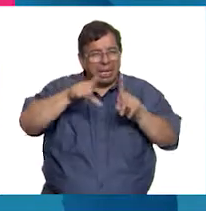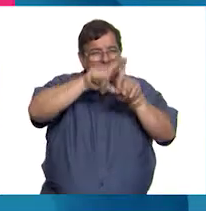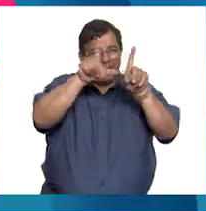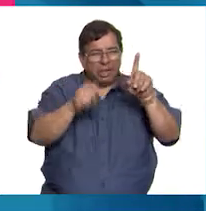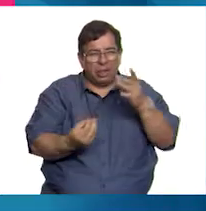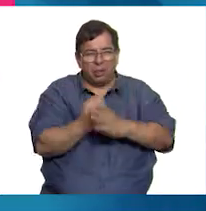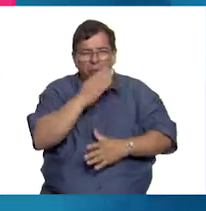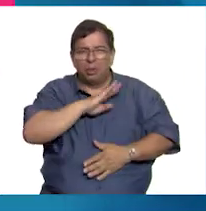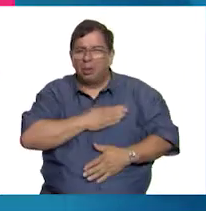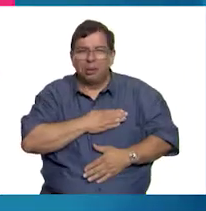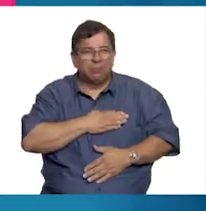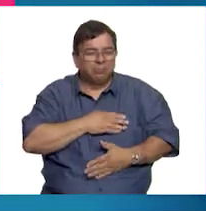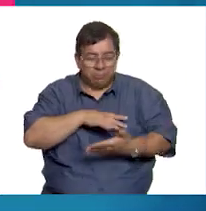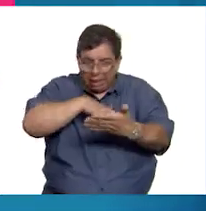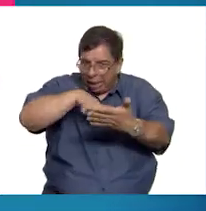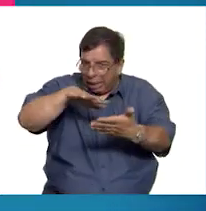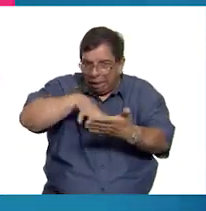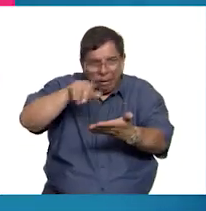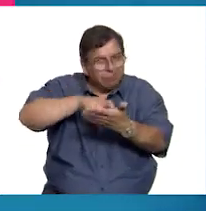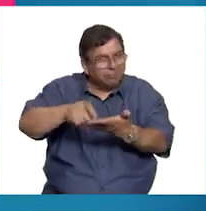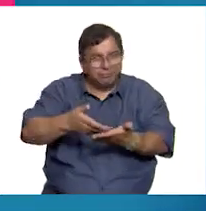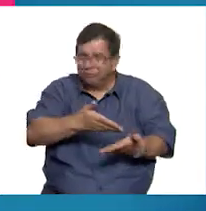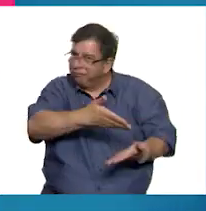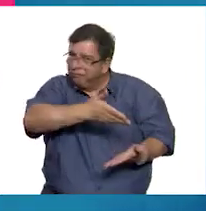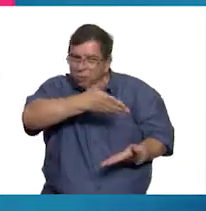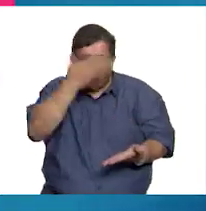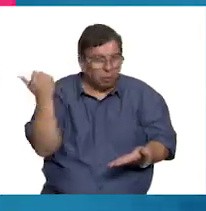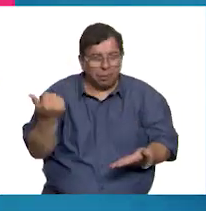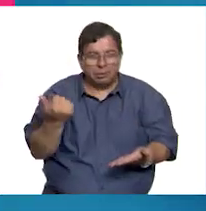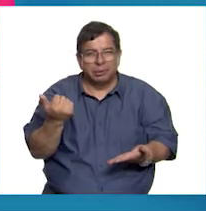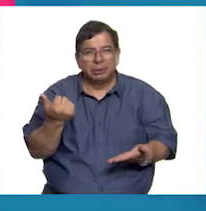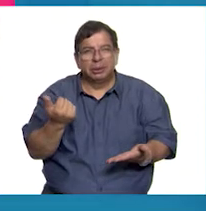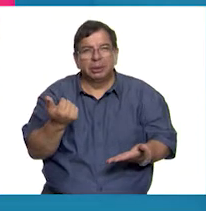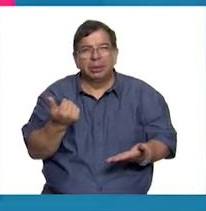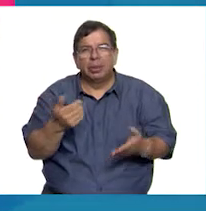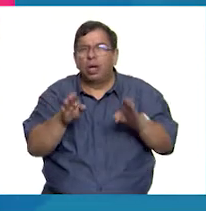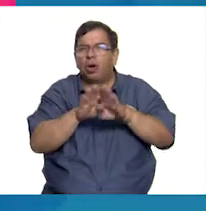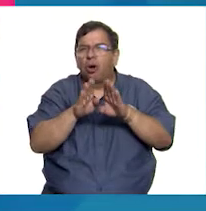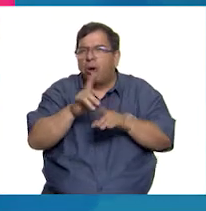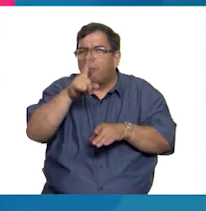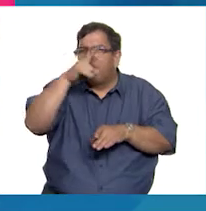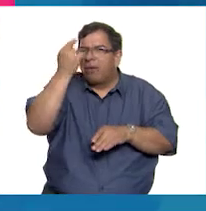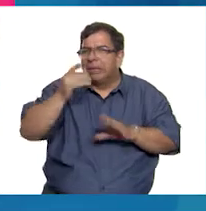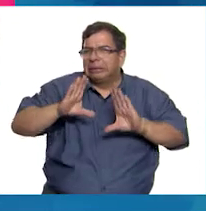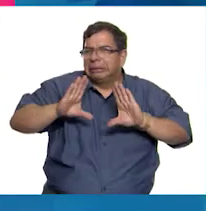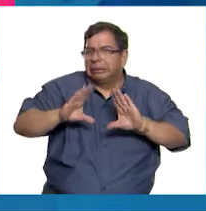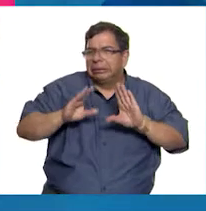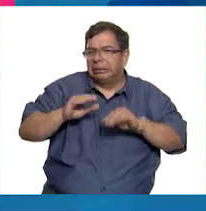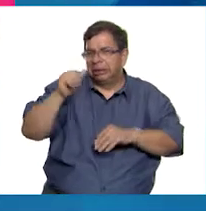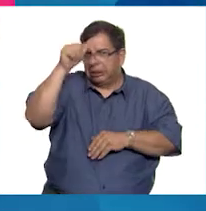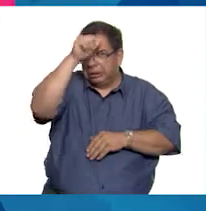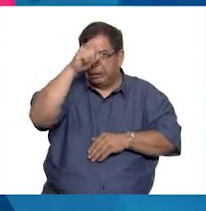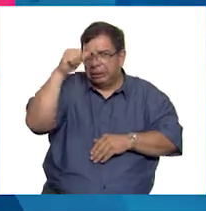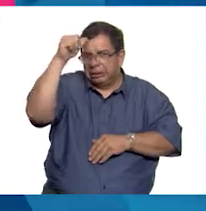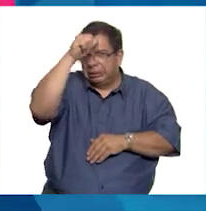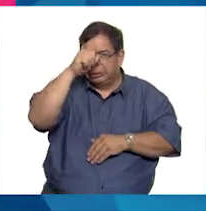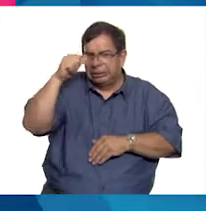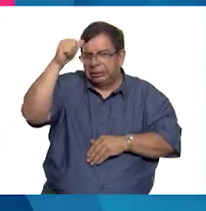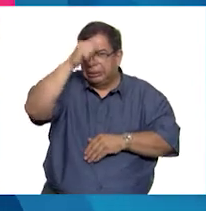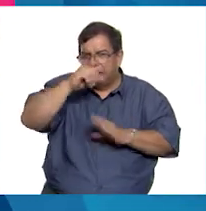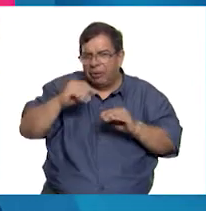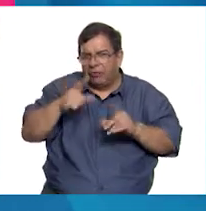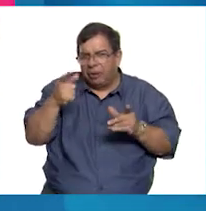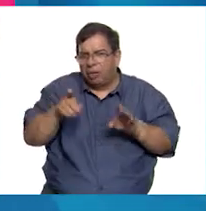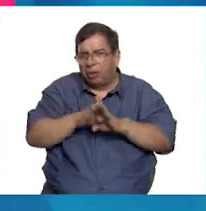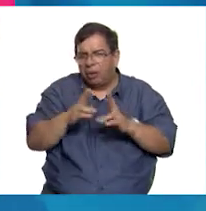España no sabía leer ni escribir. Por lo tanto, la forma más fácil de que los sacerdotes pudieran enseñarle a la